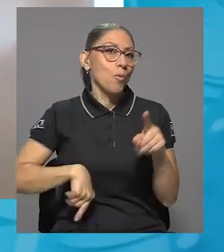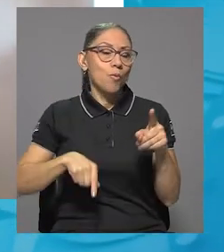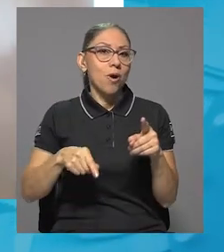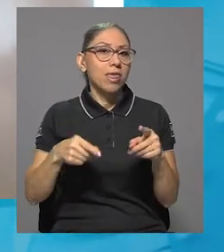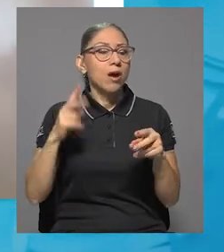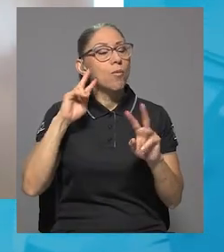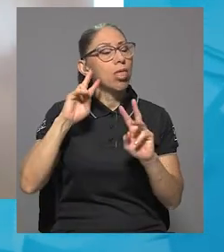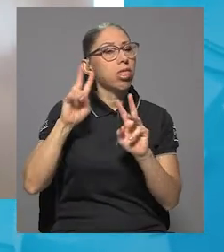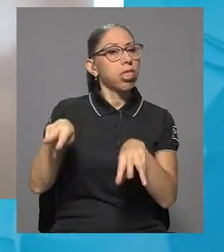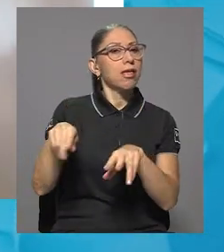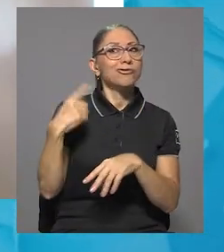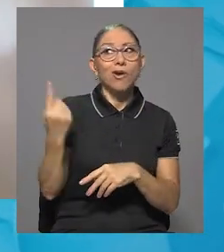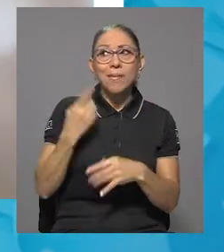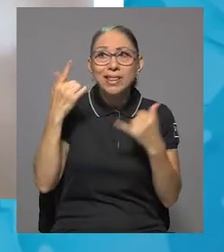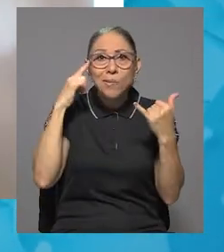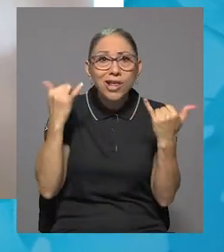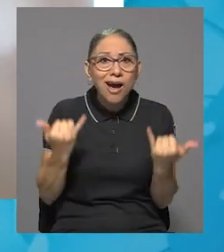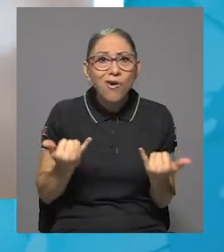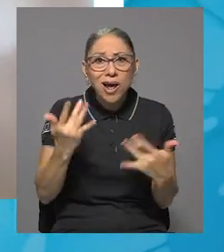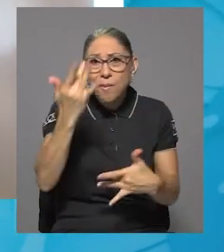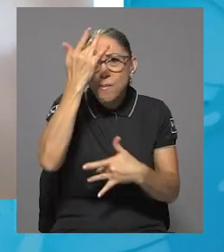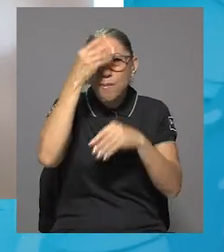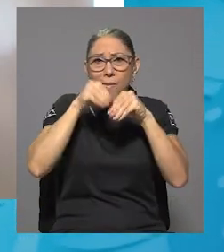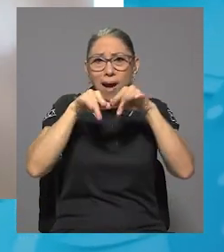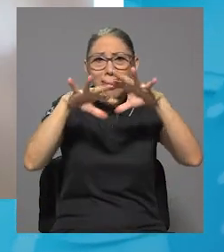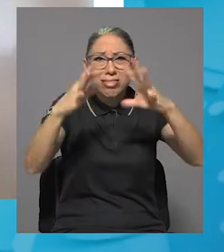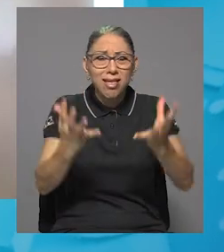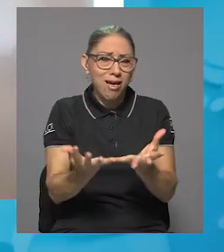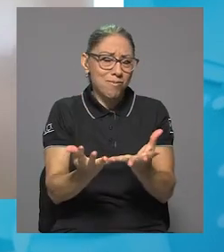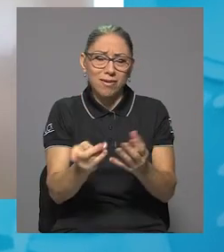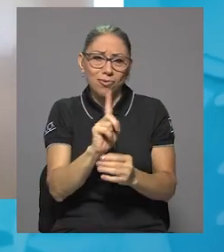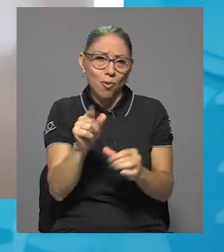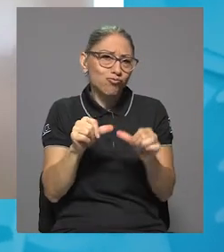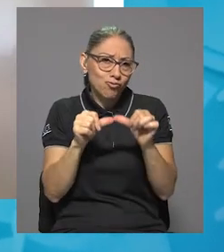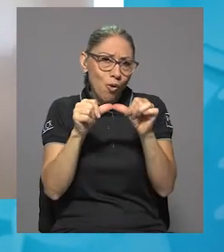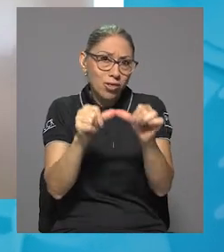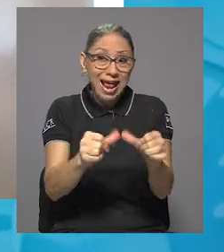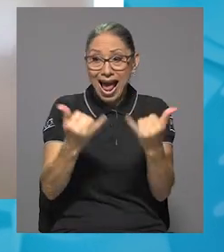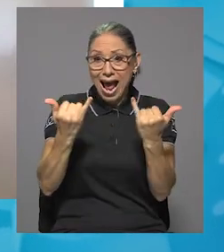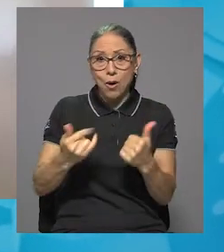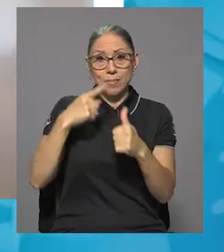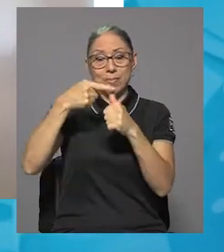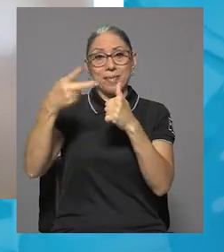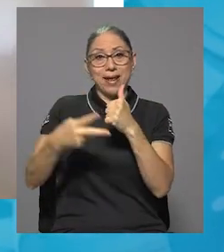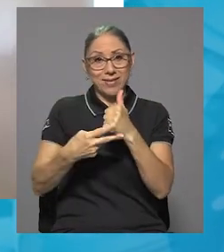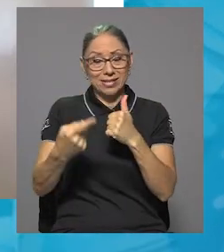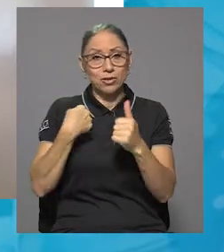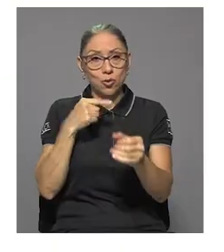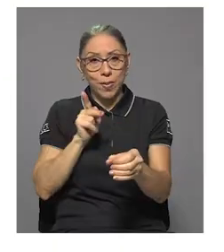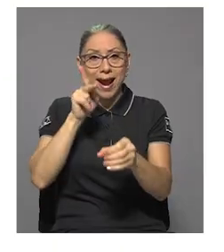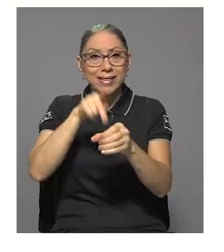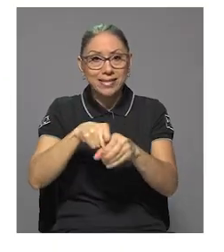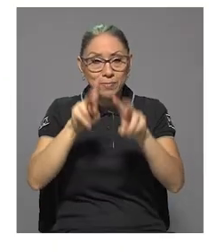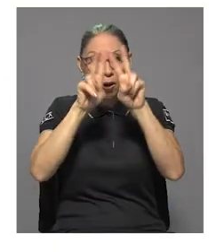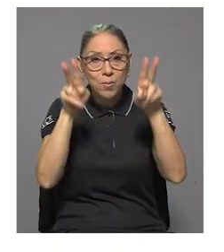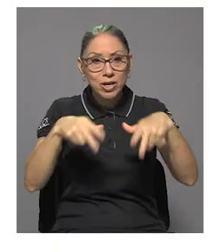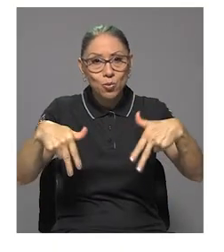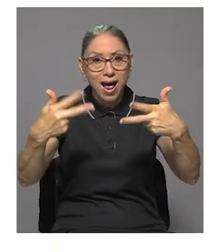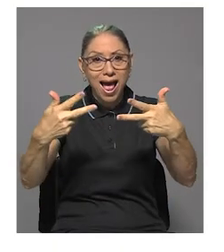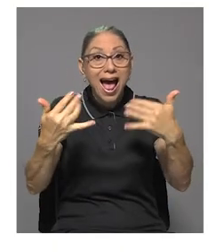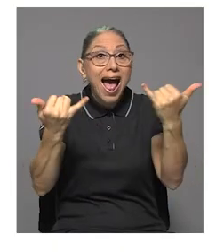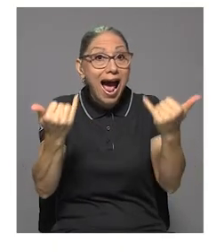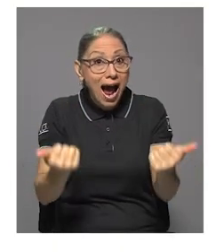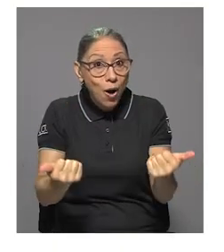se viene una pandemia encima, siento que la universidad, bueno, esta va a ser la primera vez que yo voy a participar virtualmente. Ahora, con esta